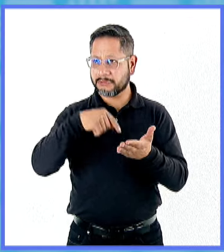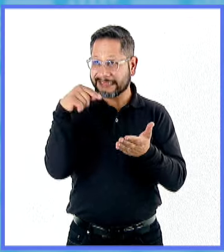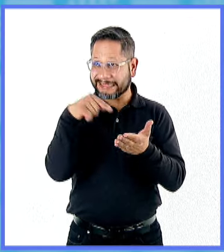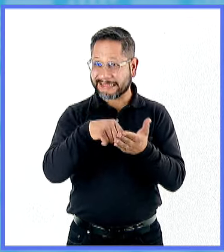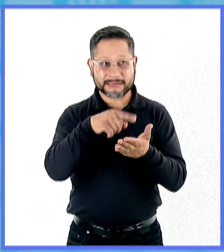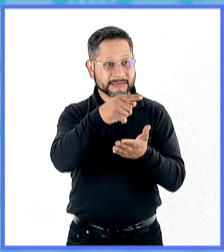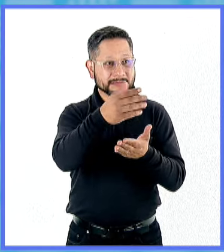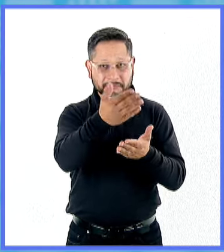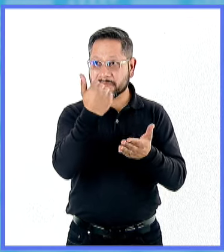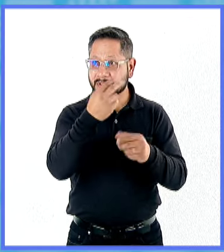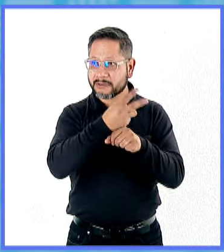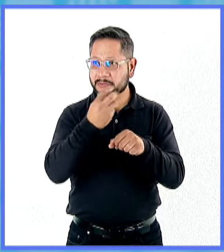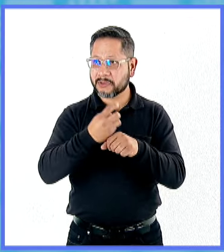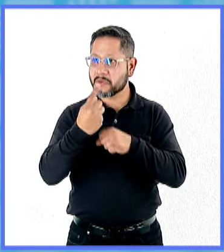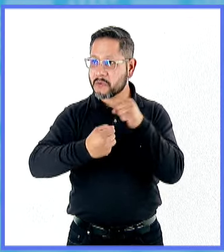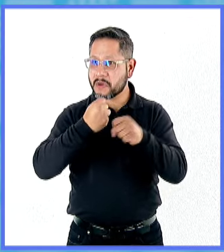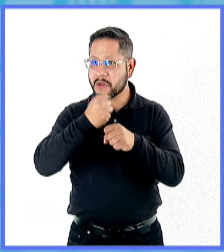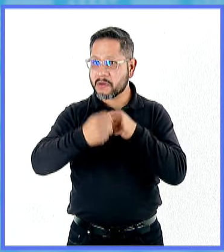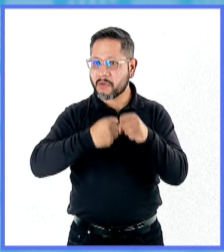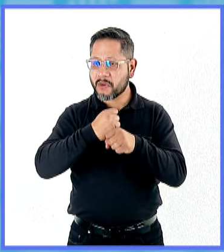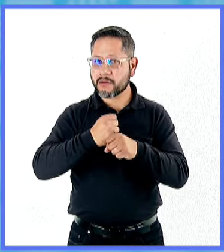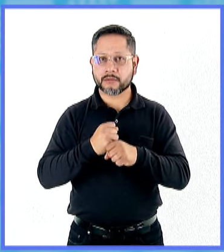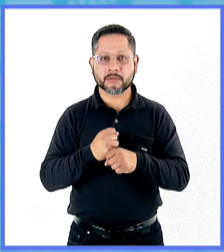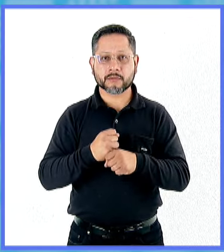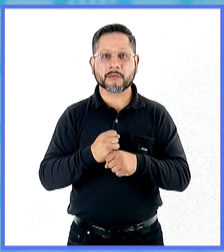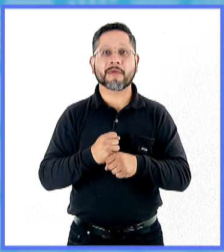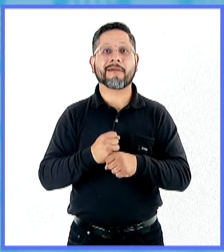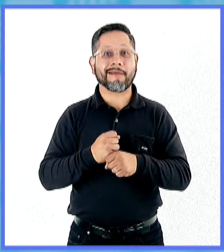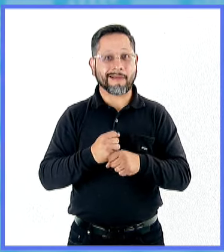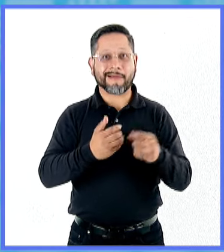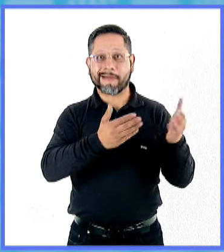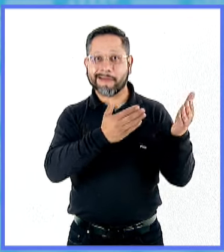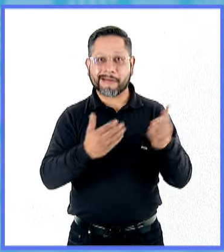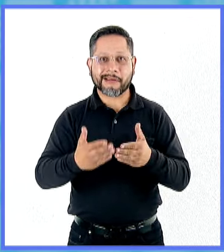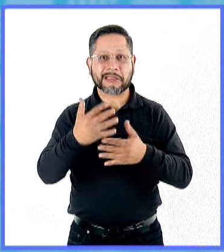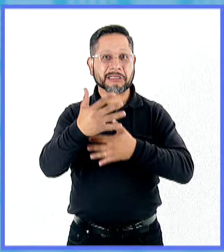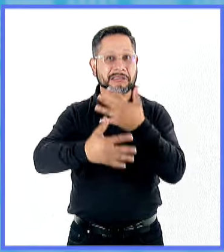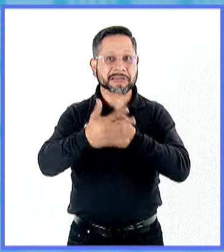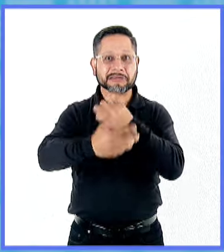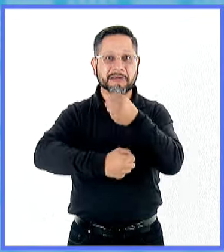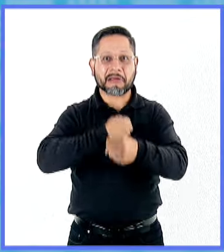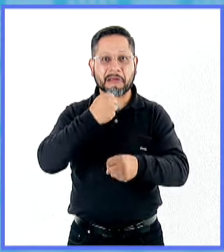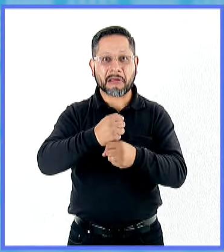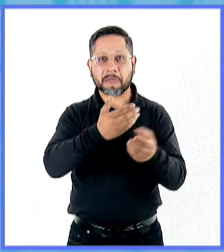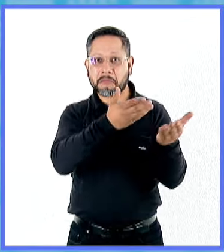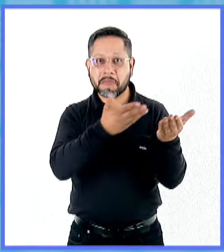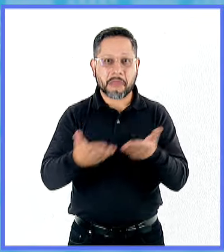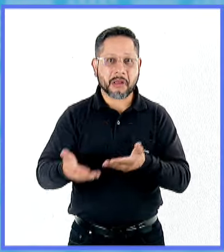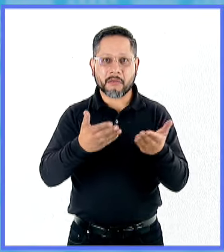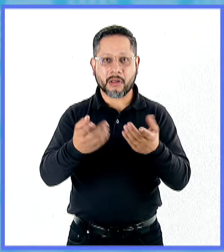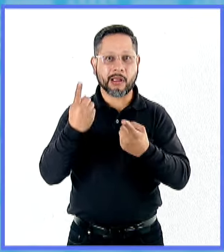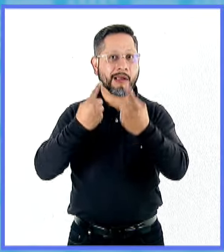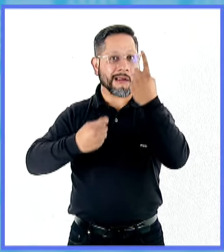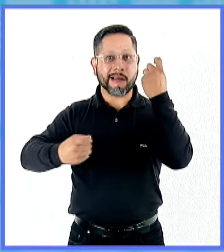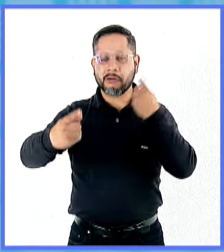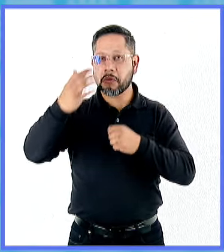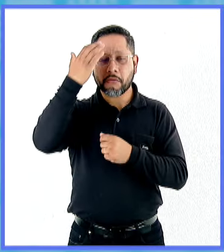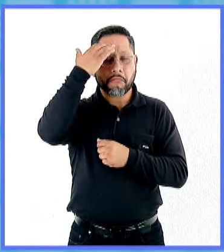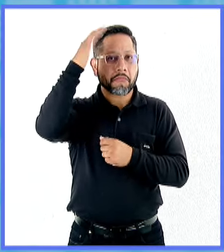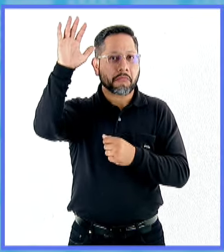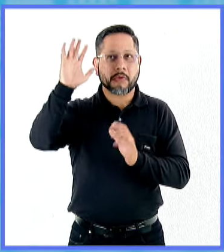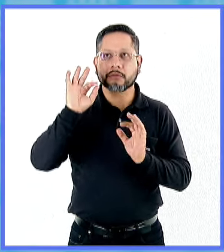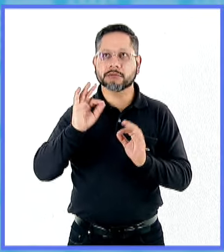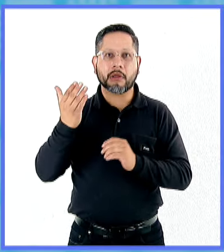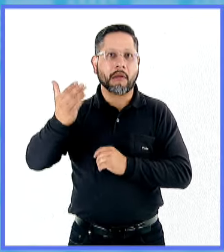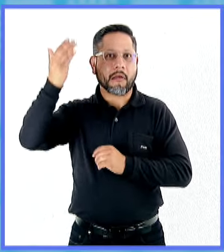estén cada año en la feria. No han fallado en 15 años. Y dice algo muy importante, quizás ahora son voces desconocidas, como hace